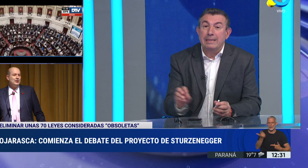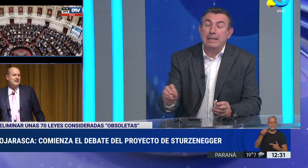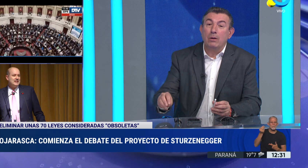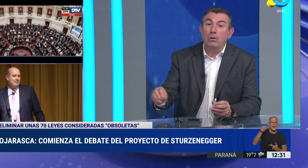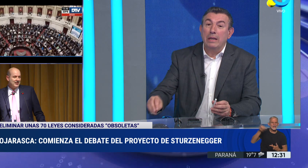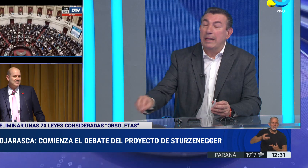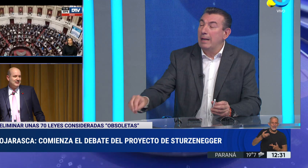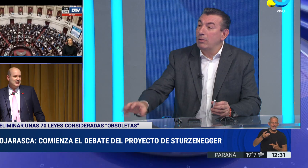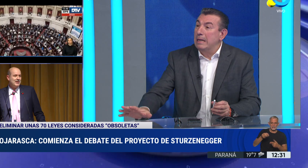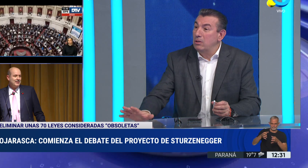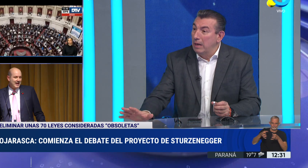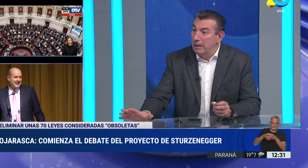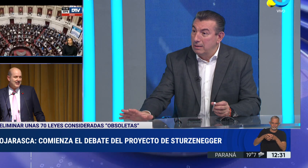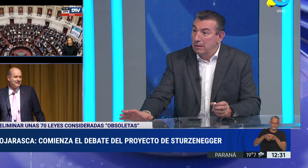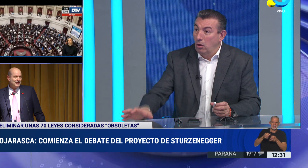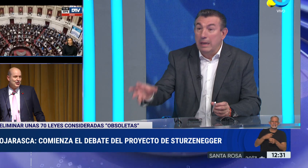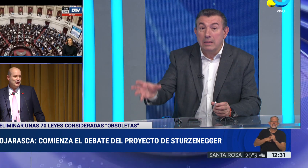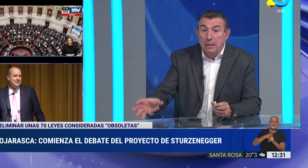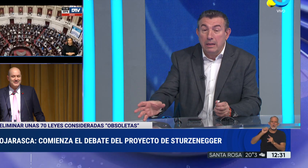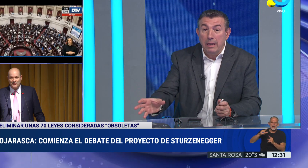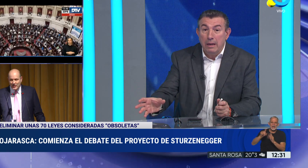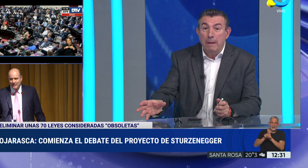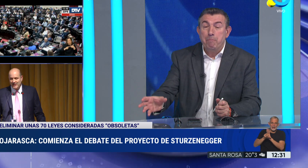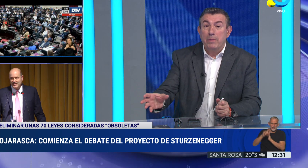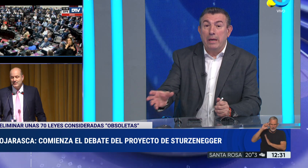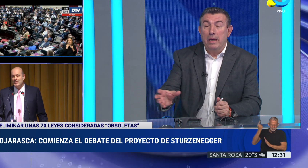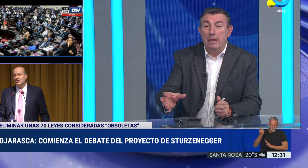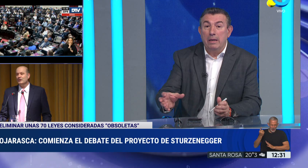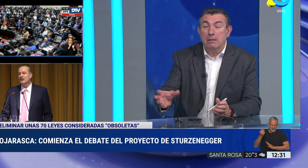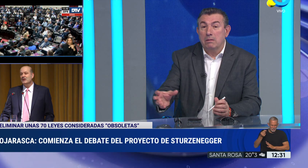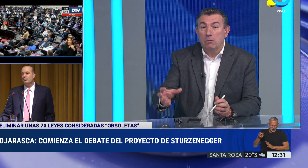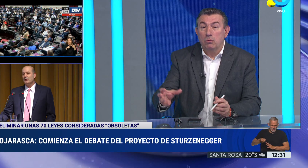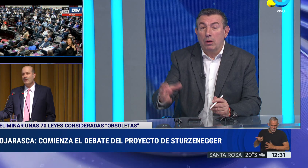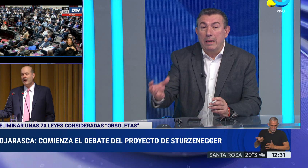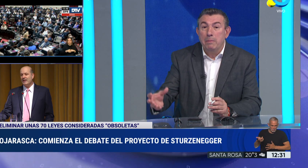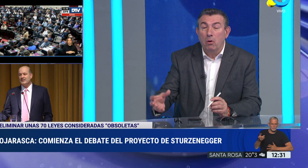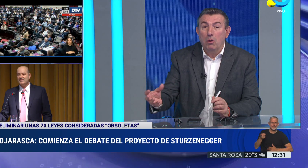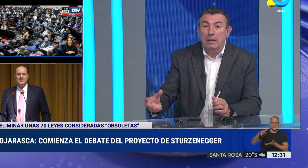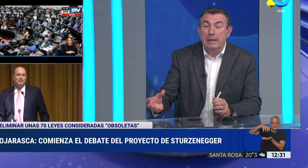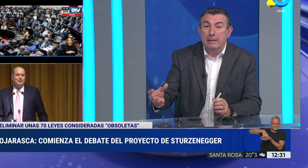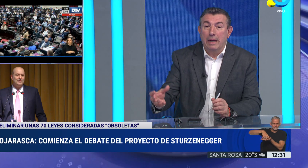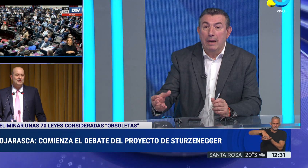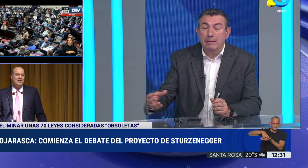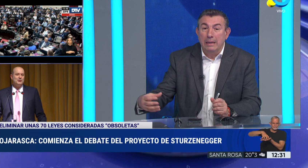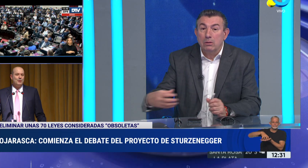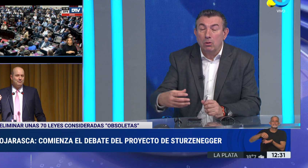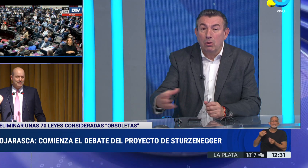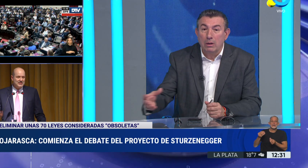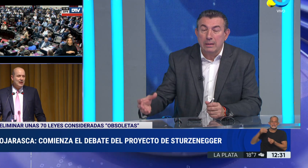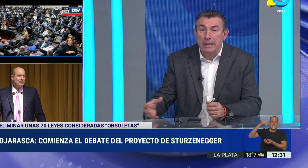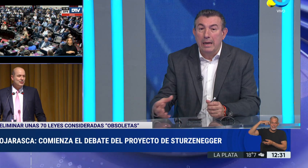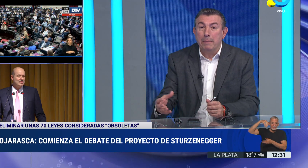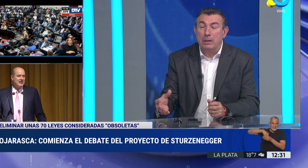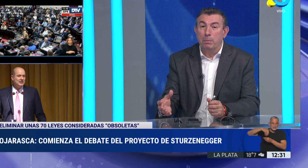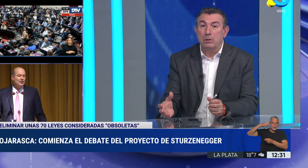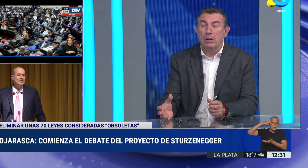al círculo de legisladores nacionales. Que hoy existe, que es un organismo que está dentro de